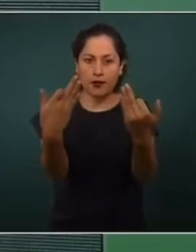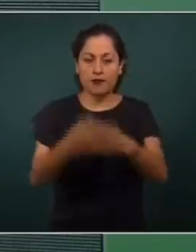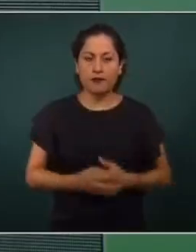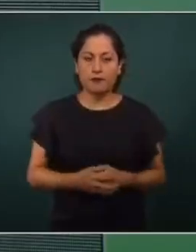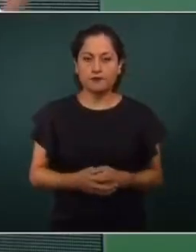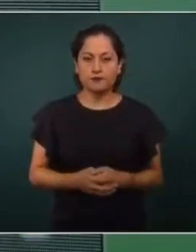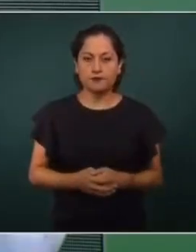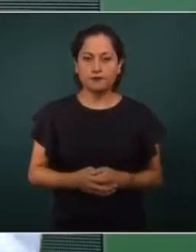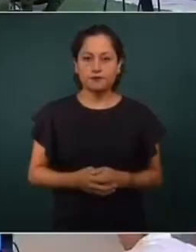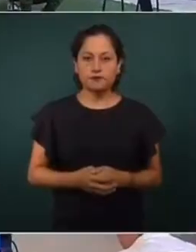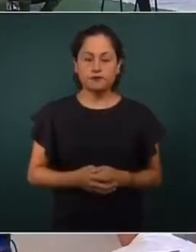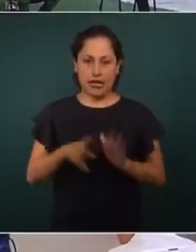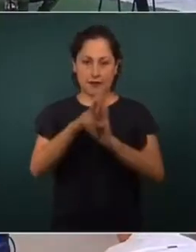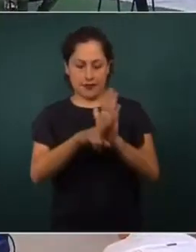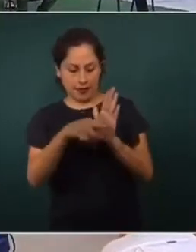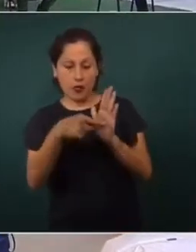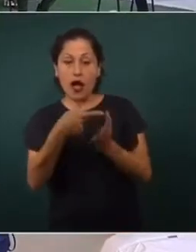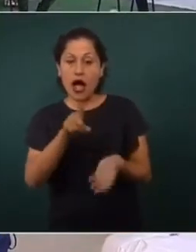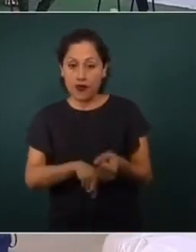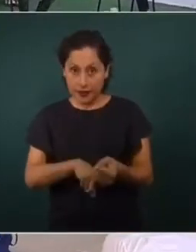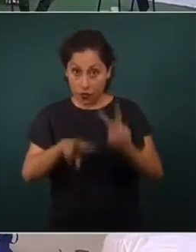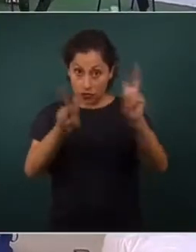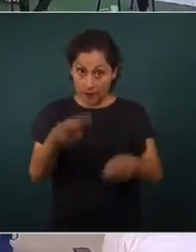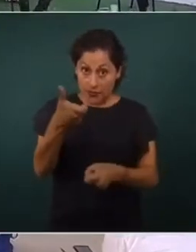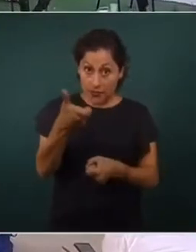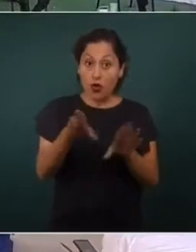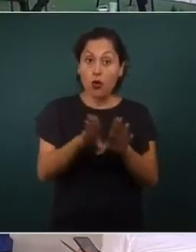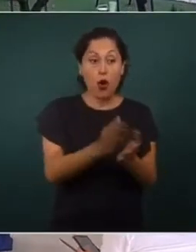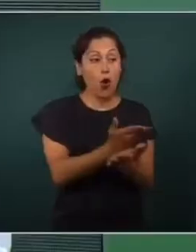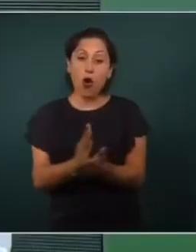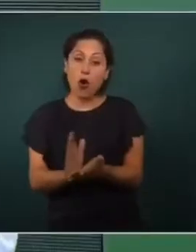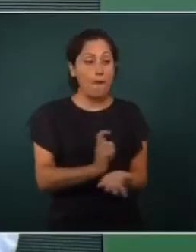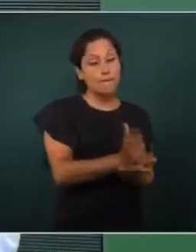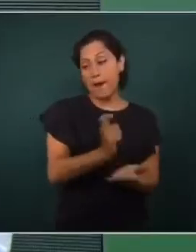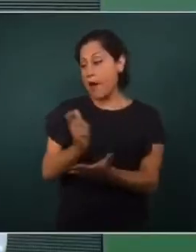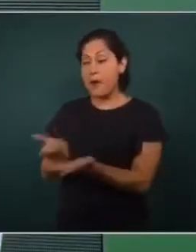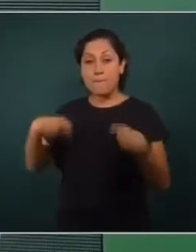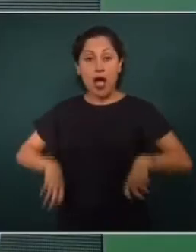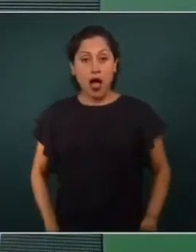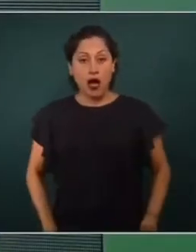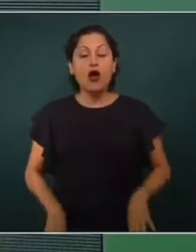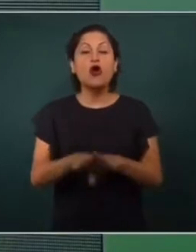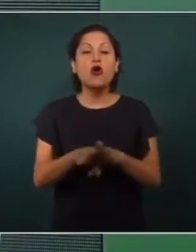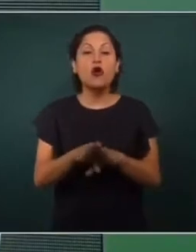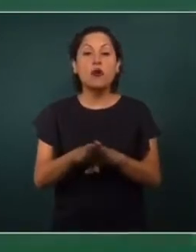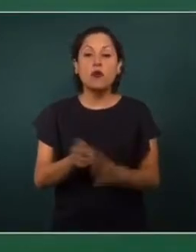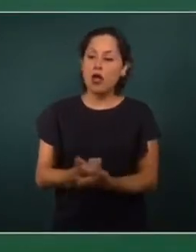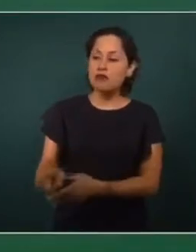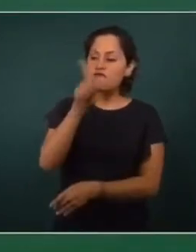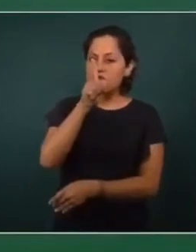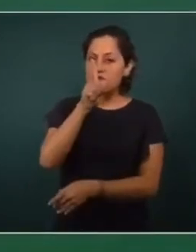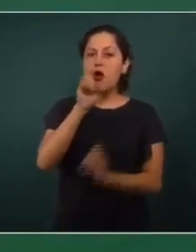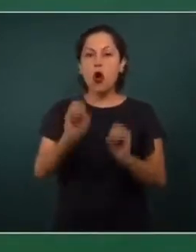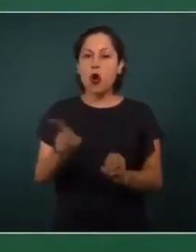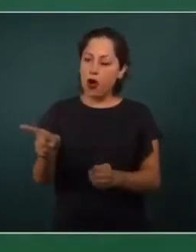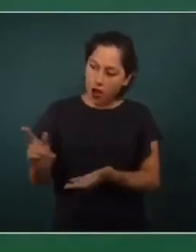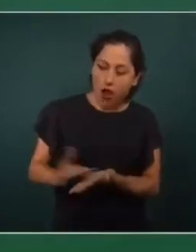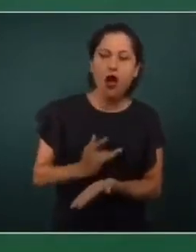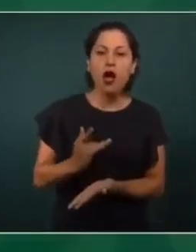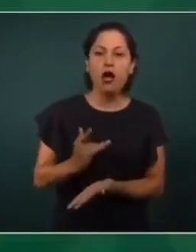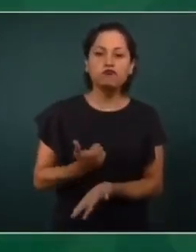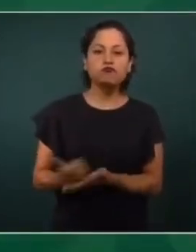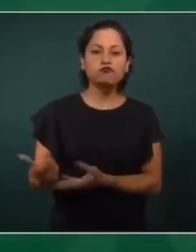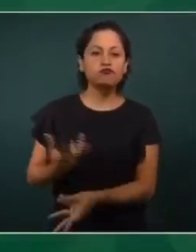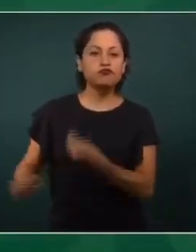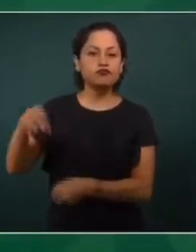Si es sobre dinero Cómo se repartía el dinero Cómo se compraban voluntades Cómo se compraba conciencia Cómo se compraban los votos